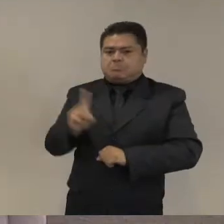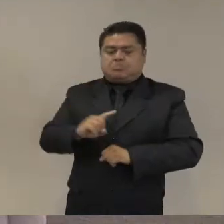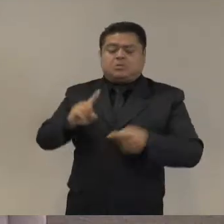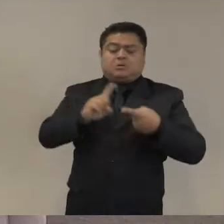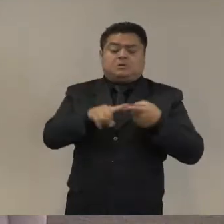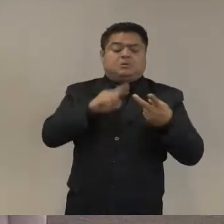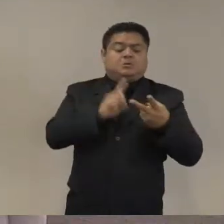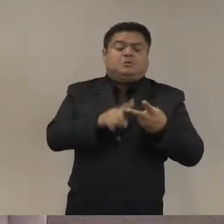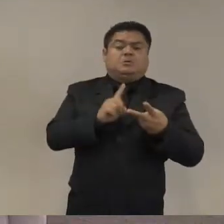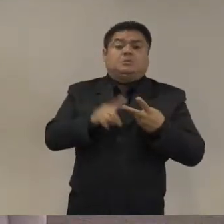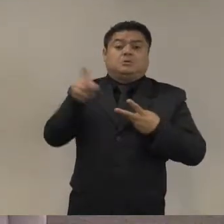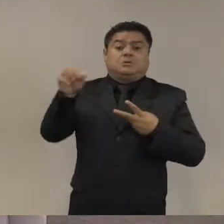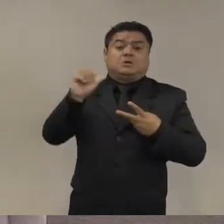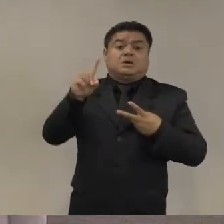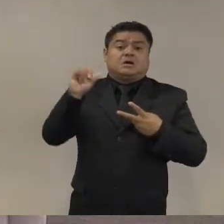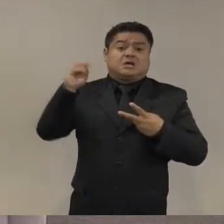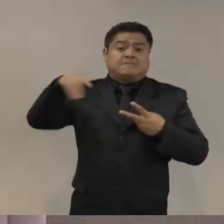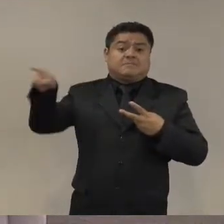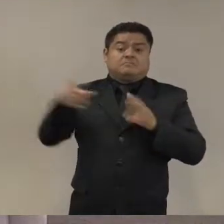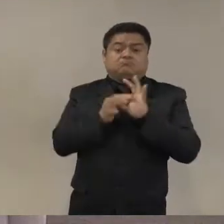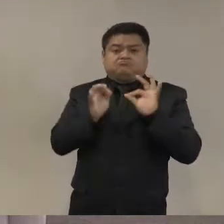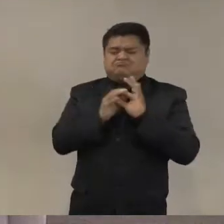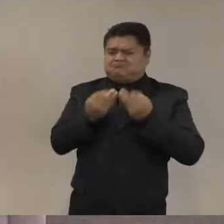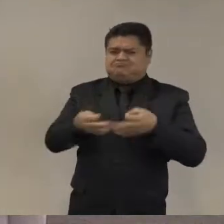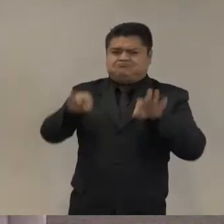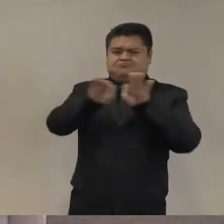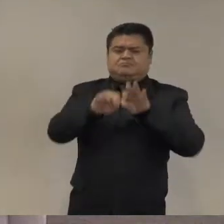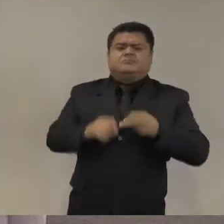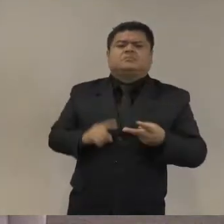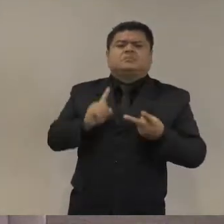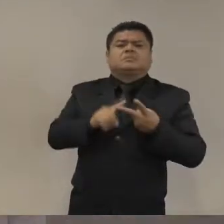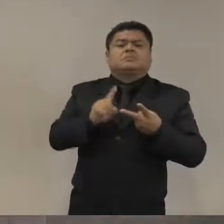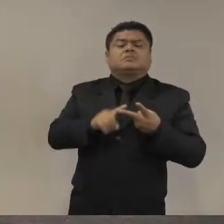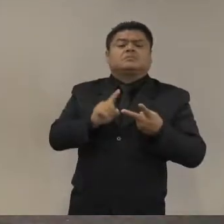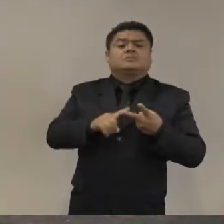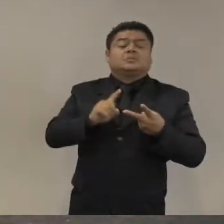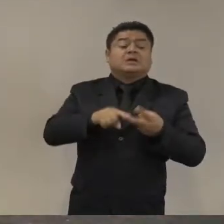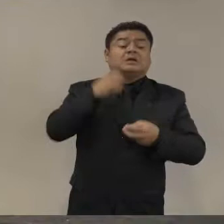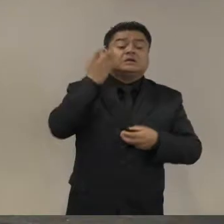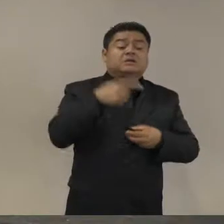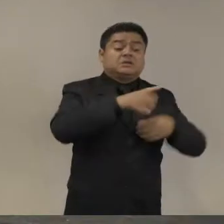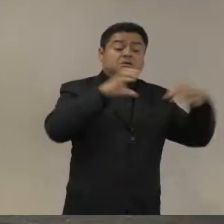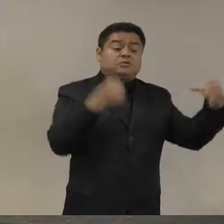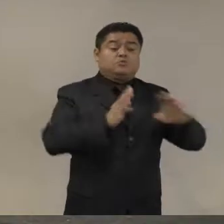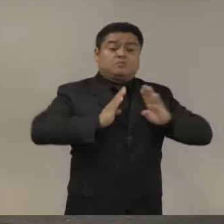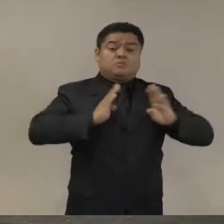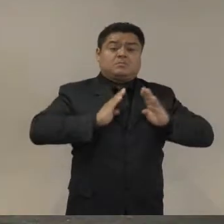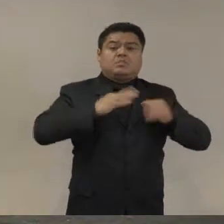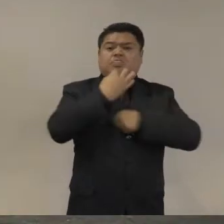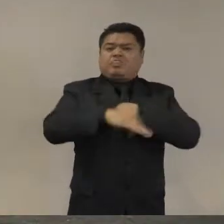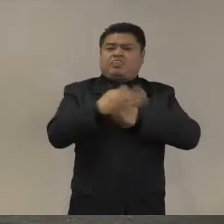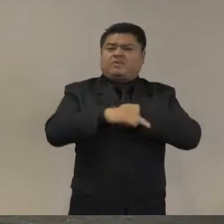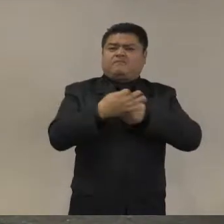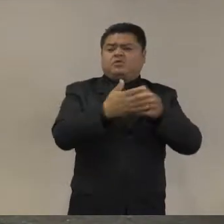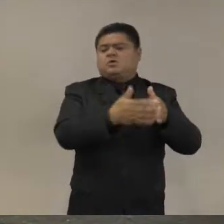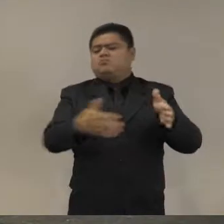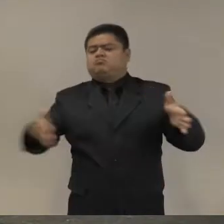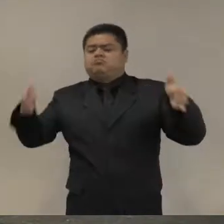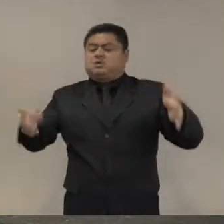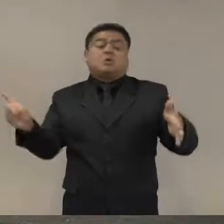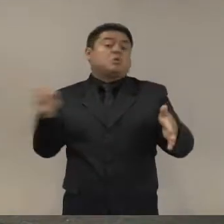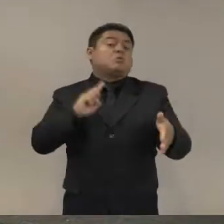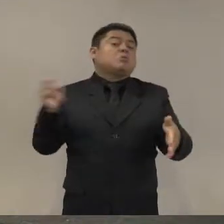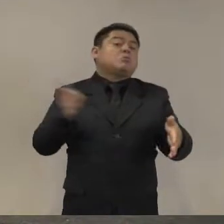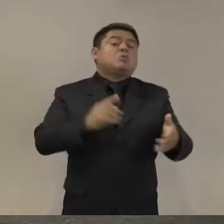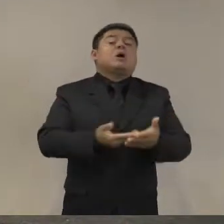segundo punto que menciona Adam y que es muy importante es que ahora se busca la presencia permanente de las fuerzas armadas en las calles contrario a antes